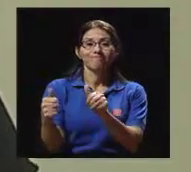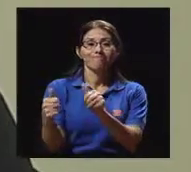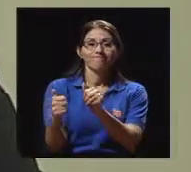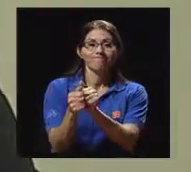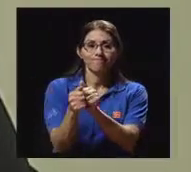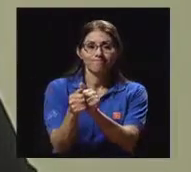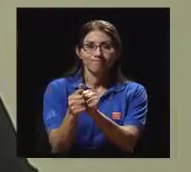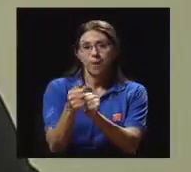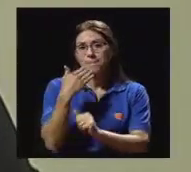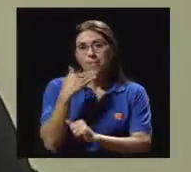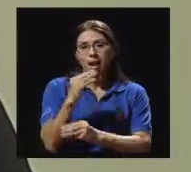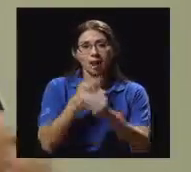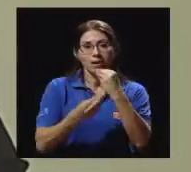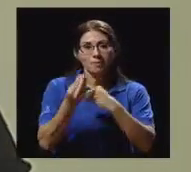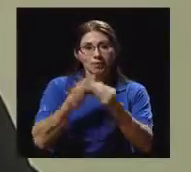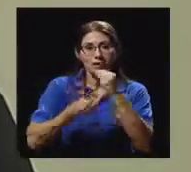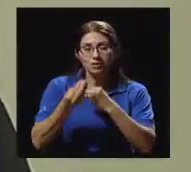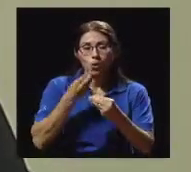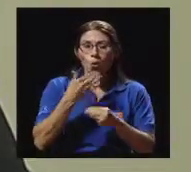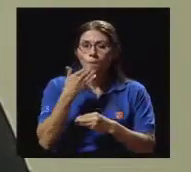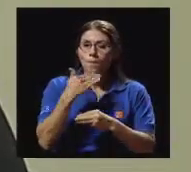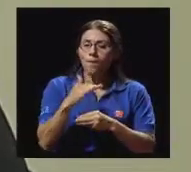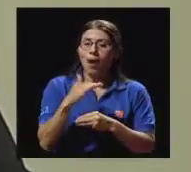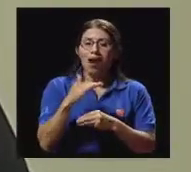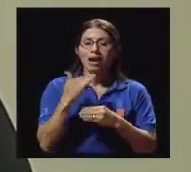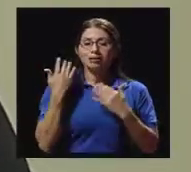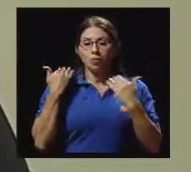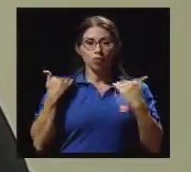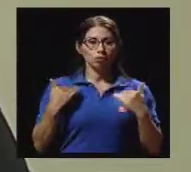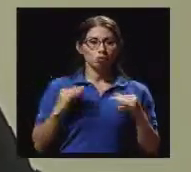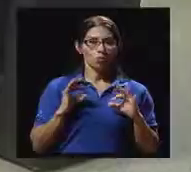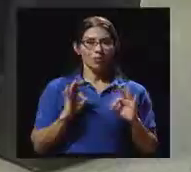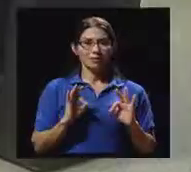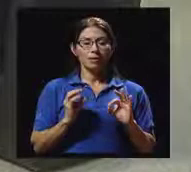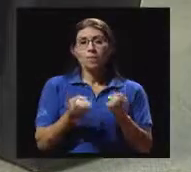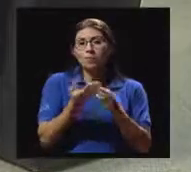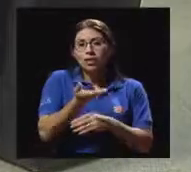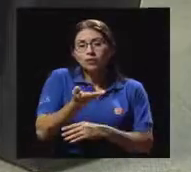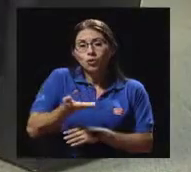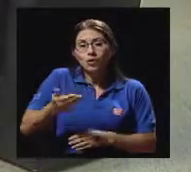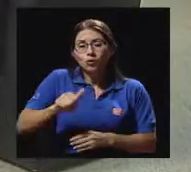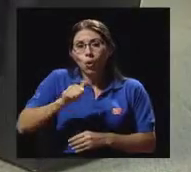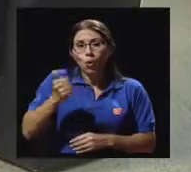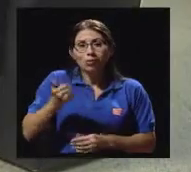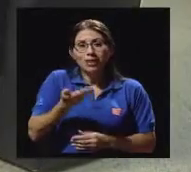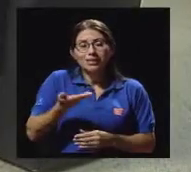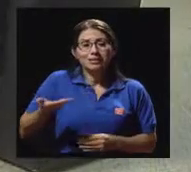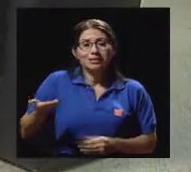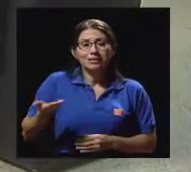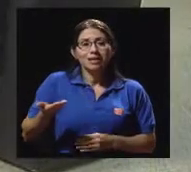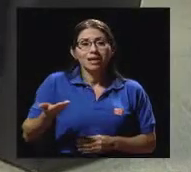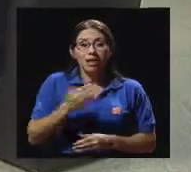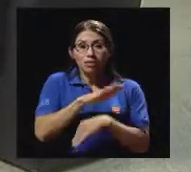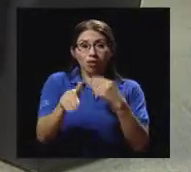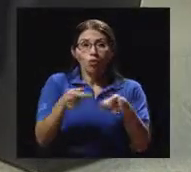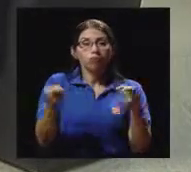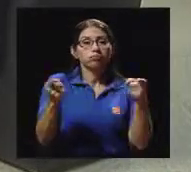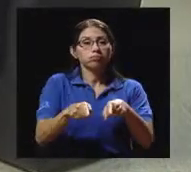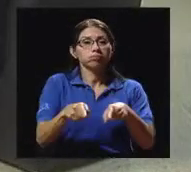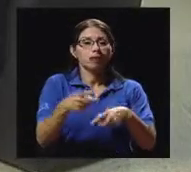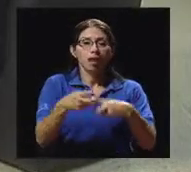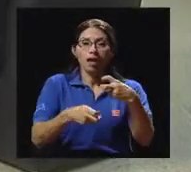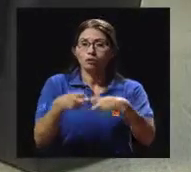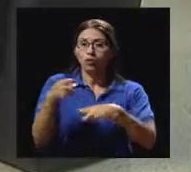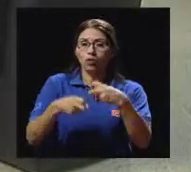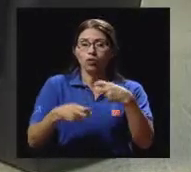la mala alimentación, a las malas posturas, a muchas otras cosas que al fin y al cabo todos nos crean trastornos. Y como